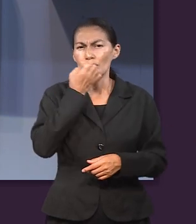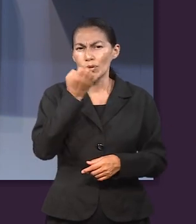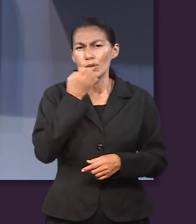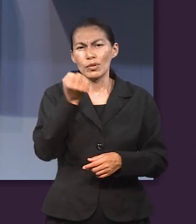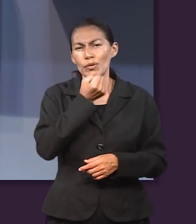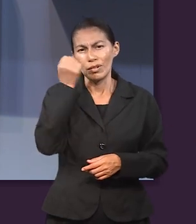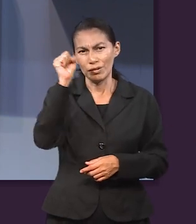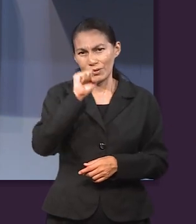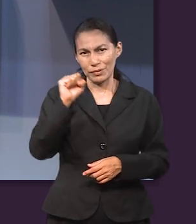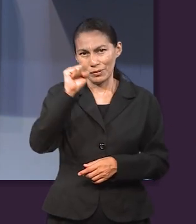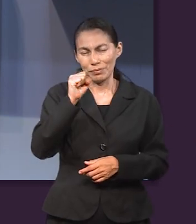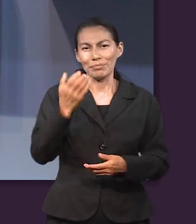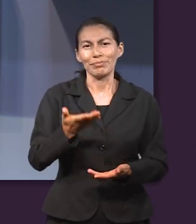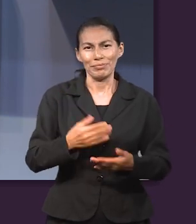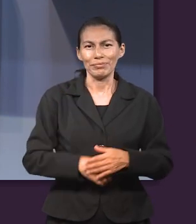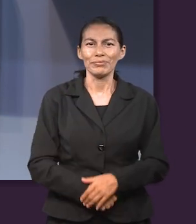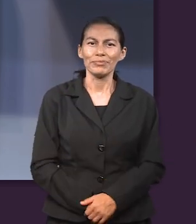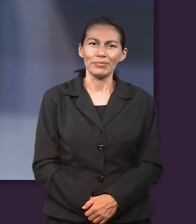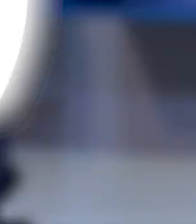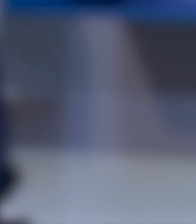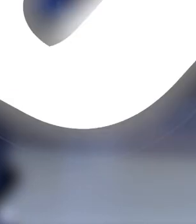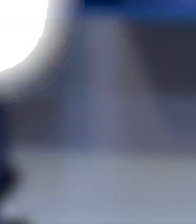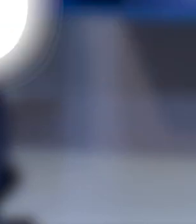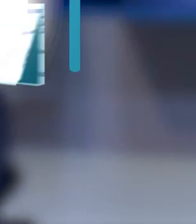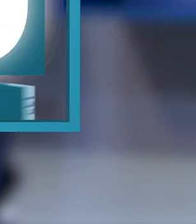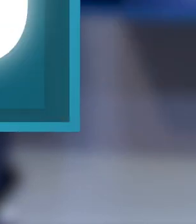regresamos con el estudio de la Escuela Sabática Universitaria.